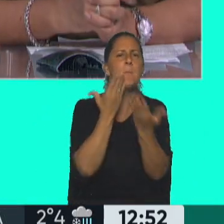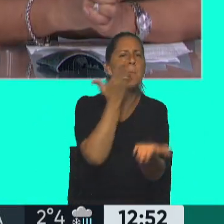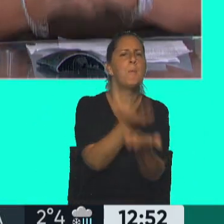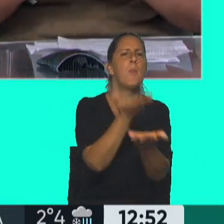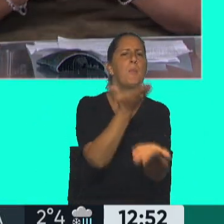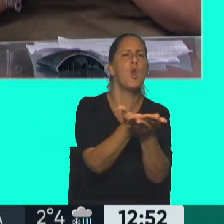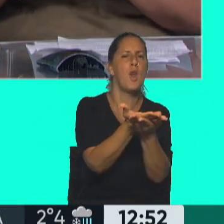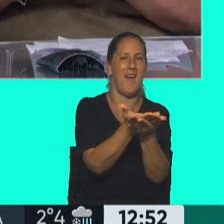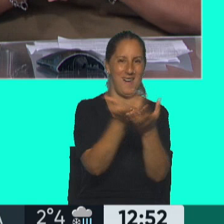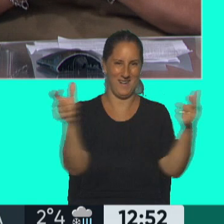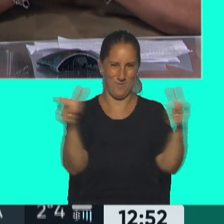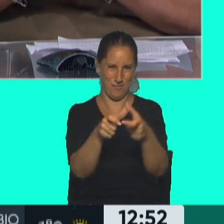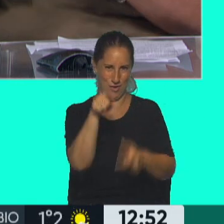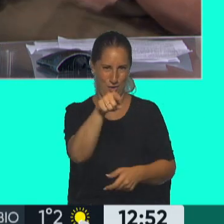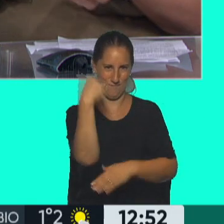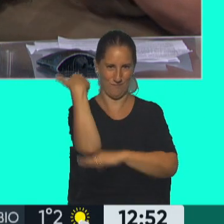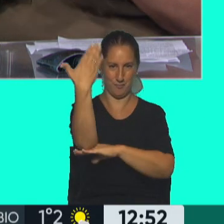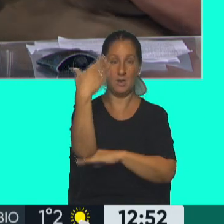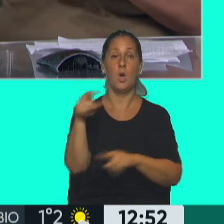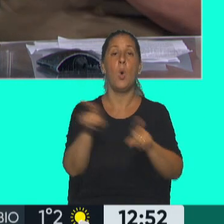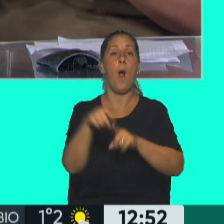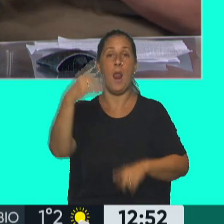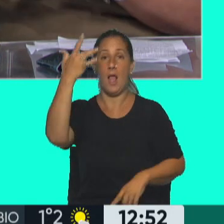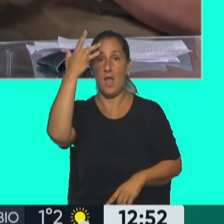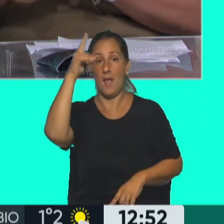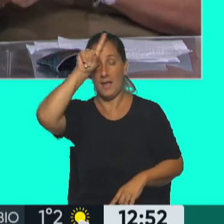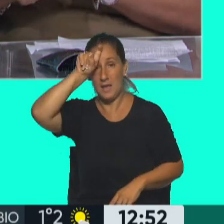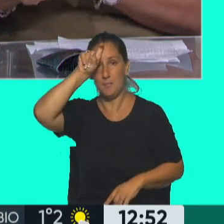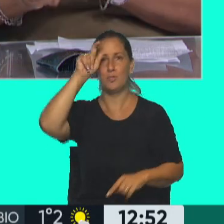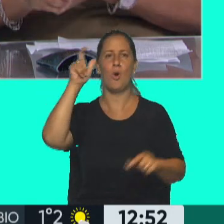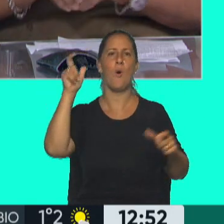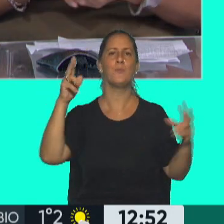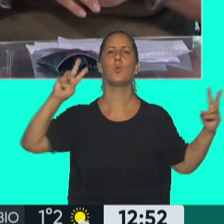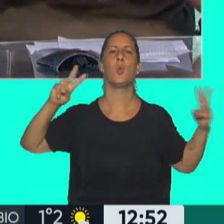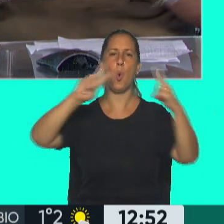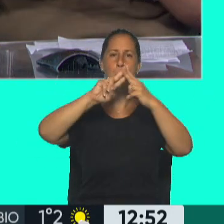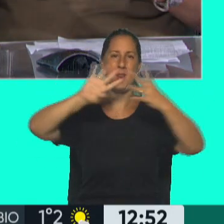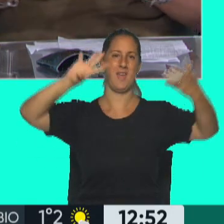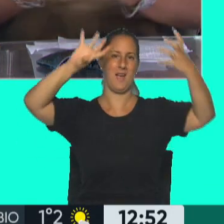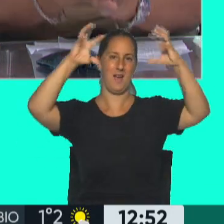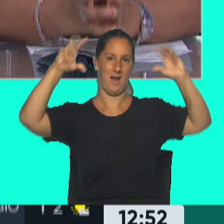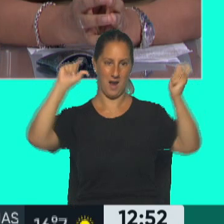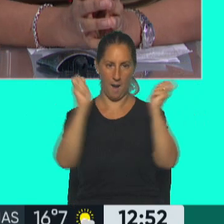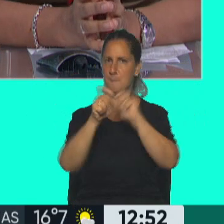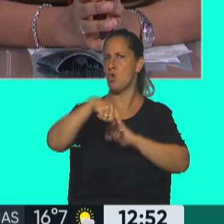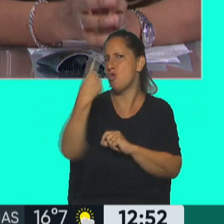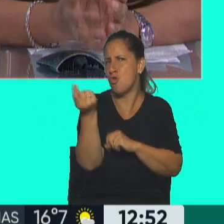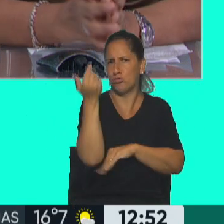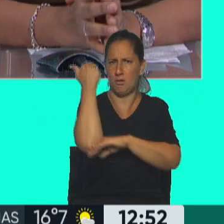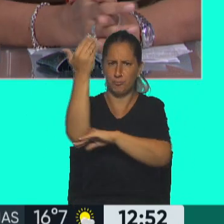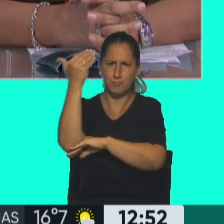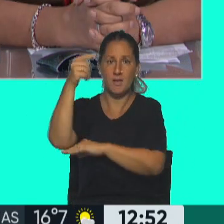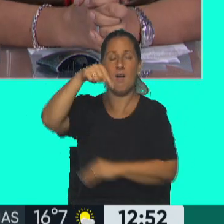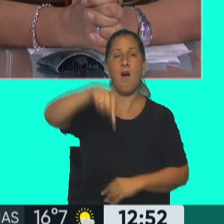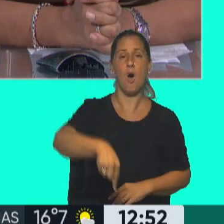estados. Así como lo vimos en Egipto, en la cumbre de cambio climático y en otros grandes encuentros, en